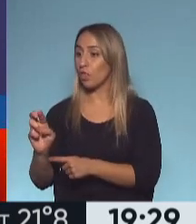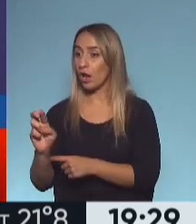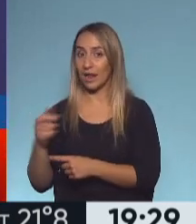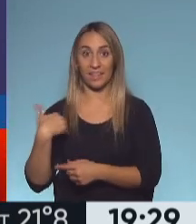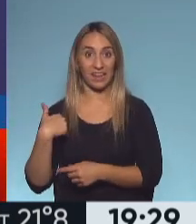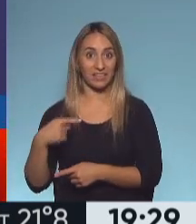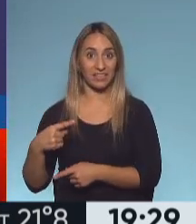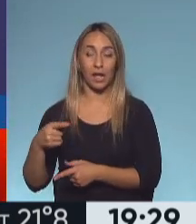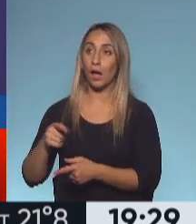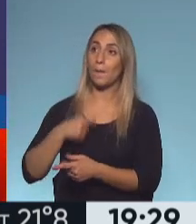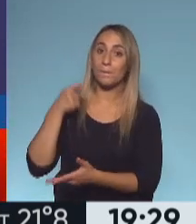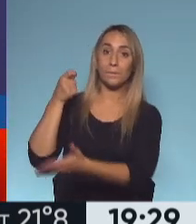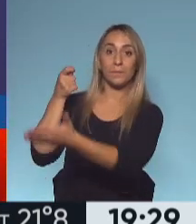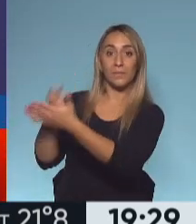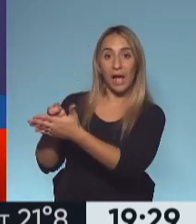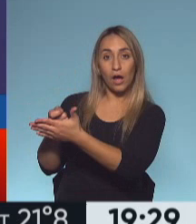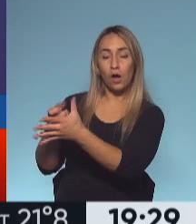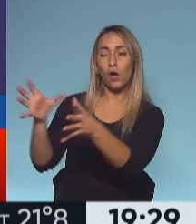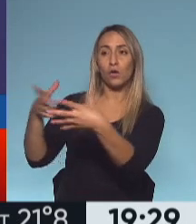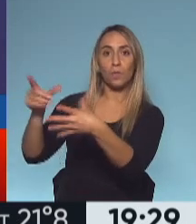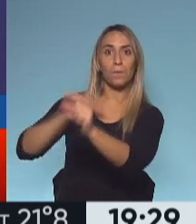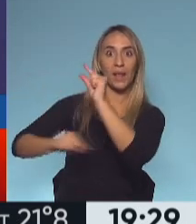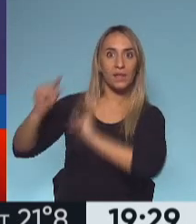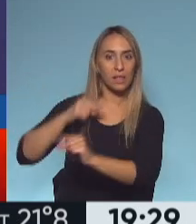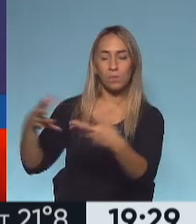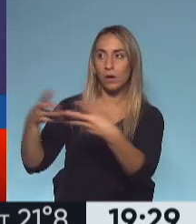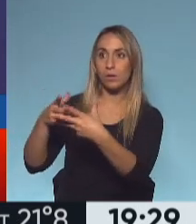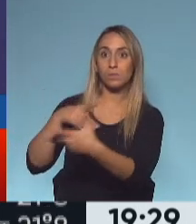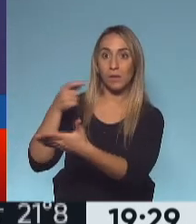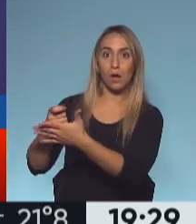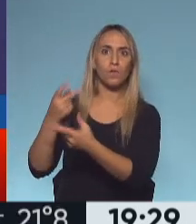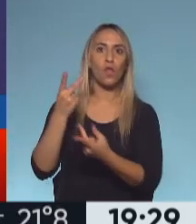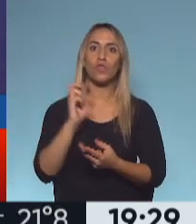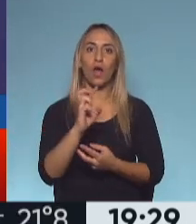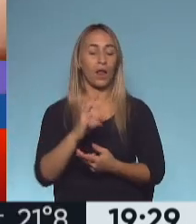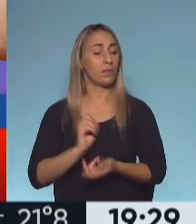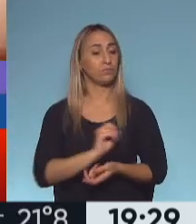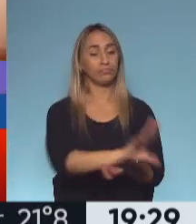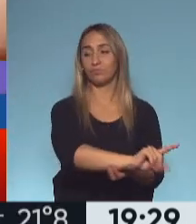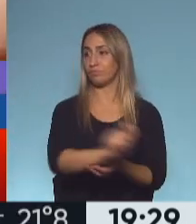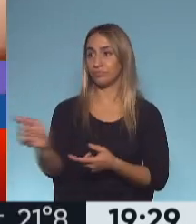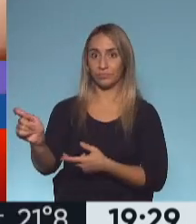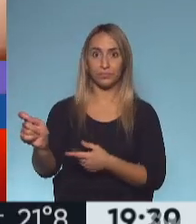argentino pagarle a los fondos buitres y de esa manera salir del default. Mirá qué generosidad.